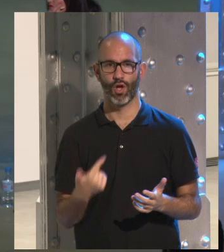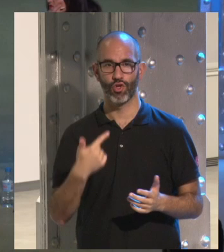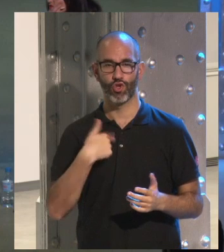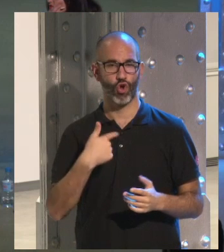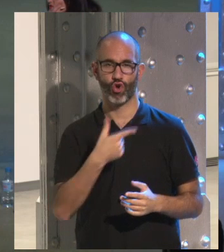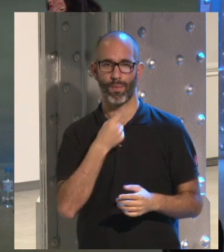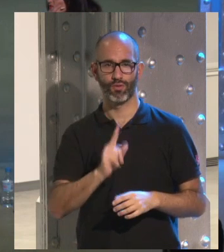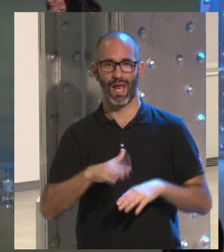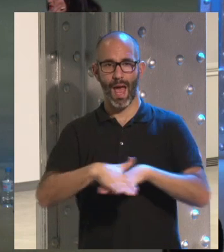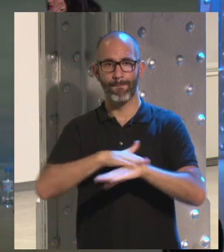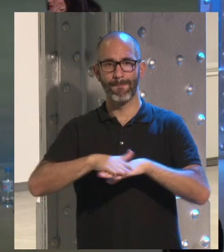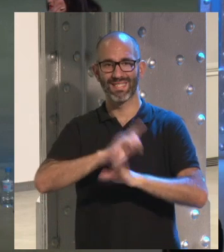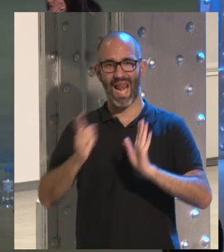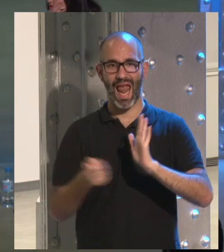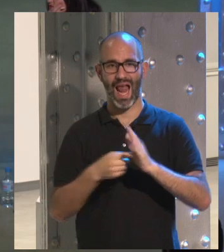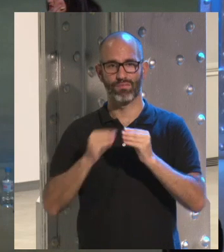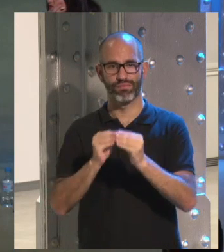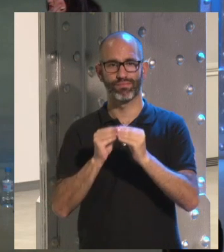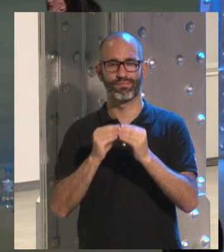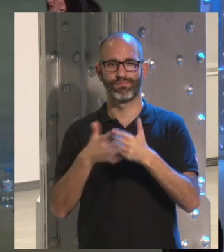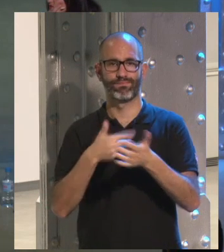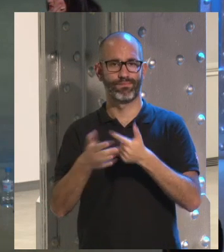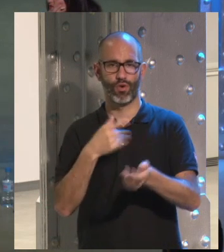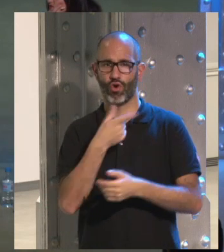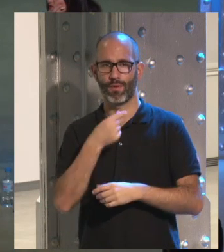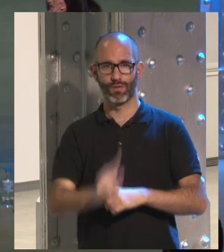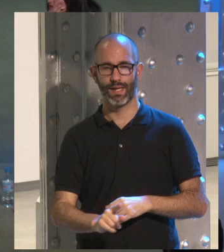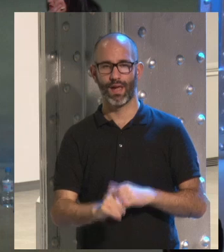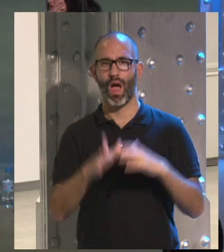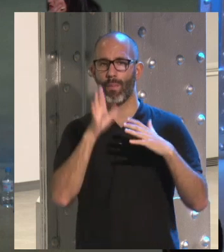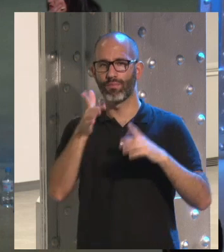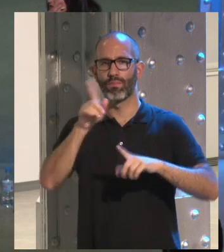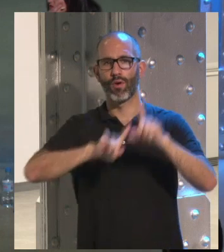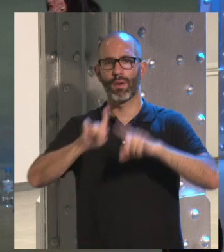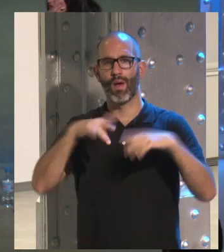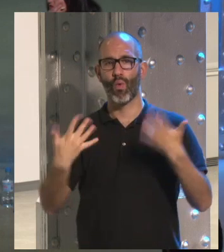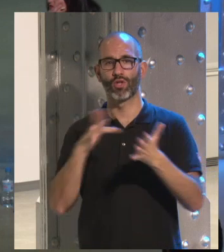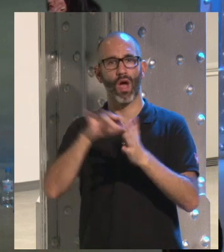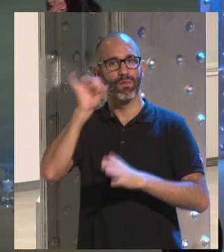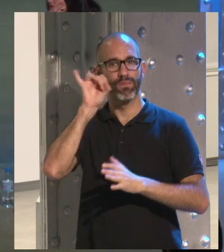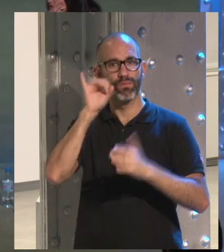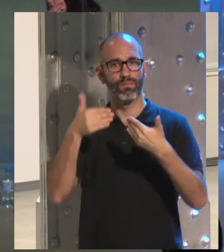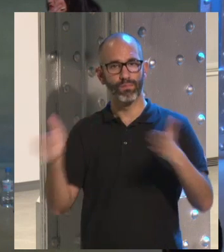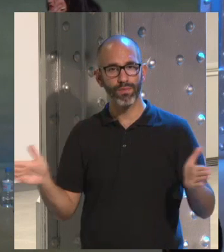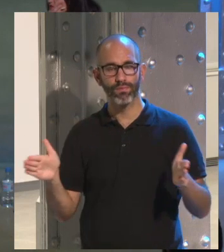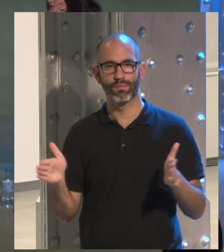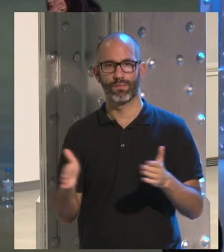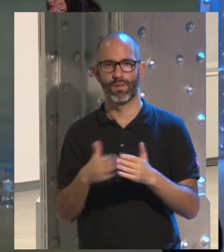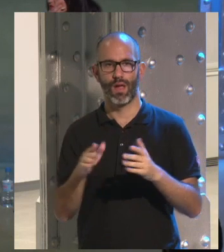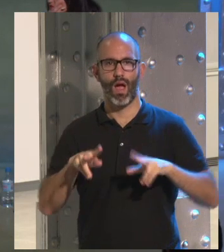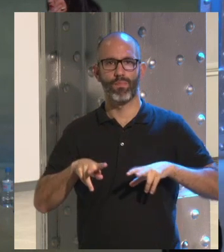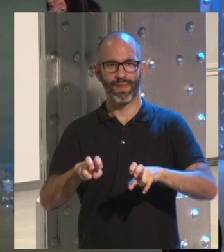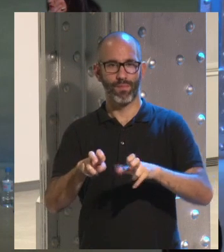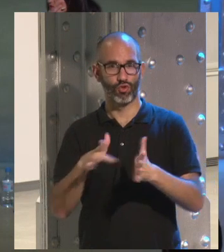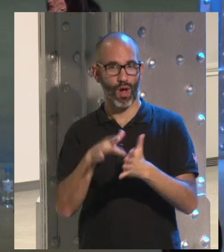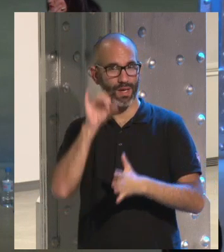legales de Instagram ni de ninguna porque el problema cuando se lanza Instagram me acuerdo de los primeros